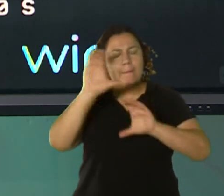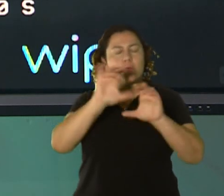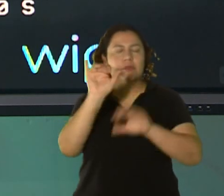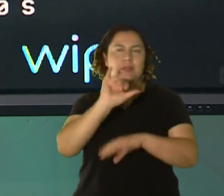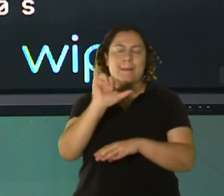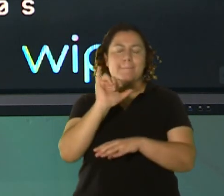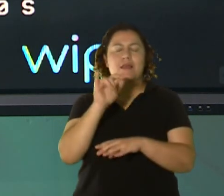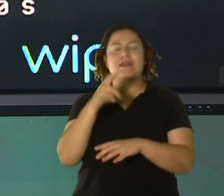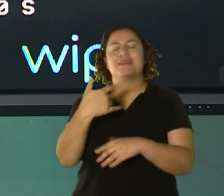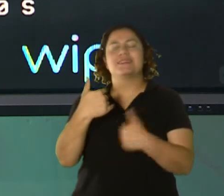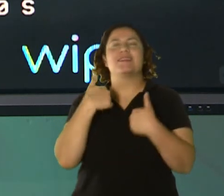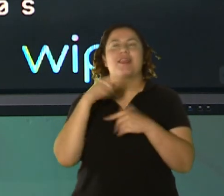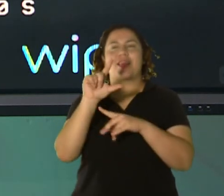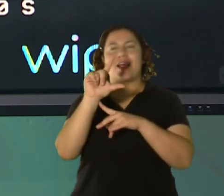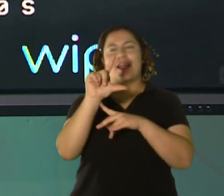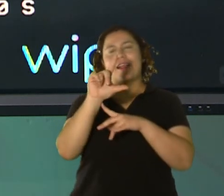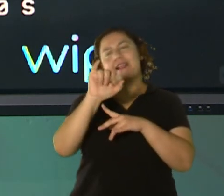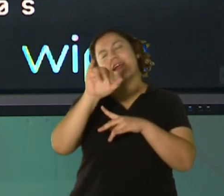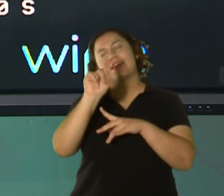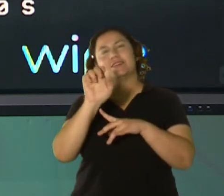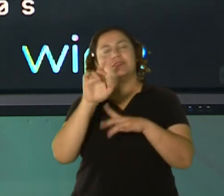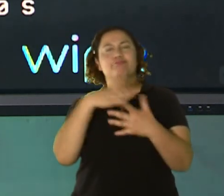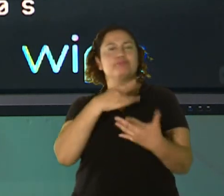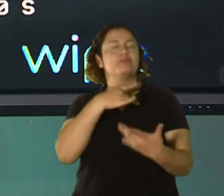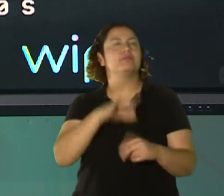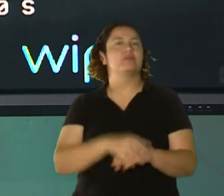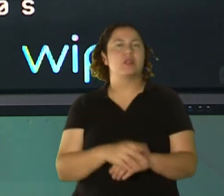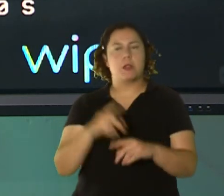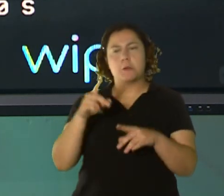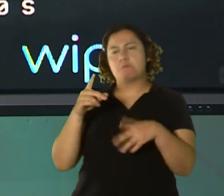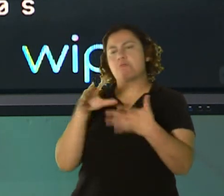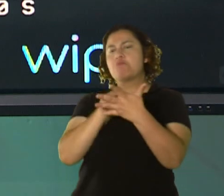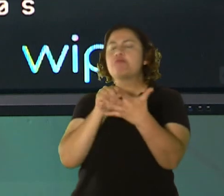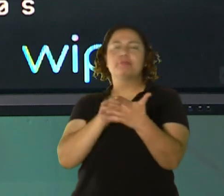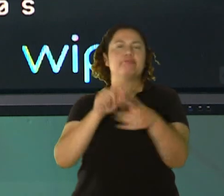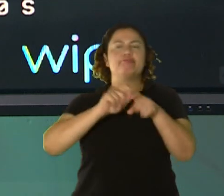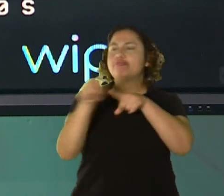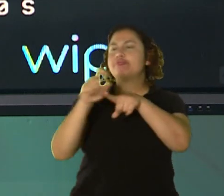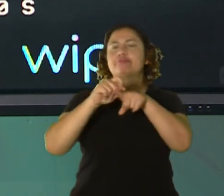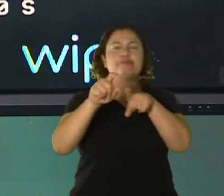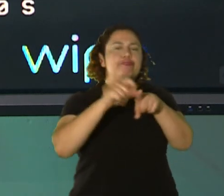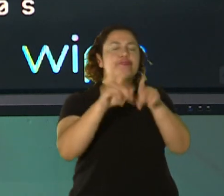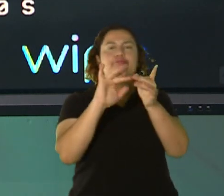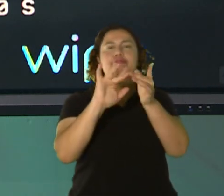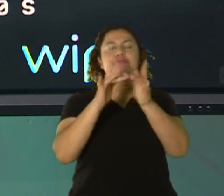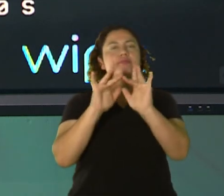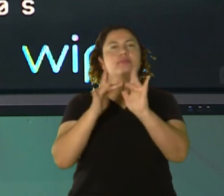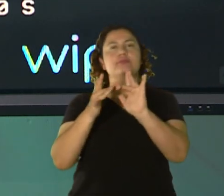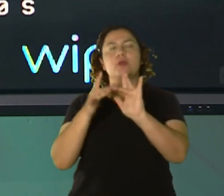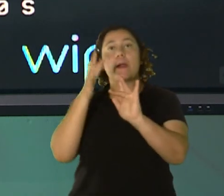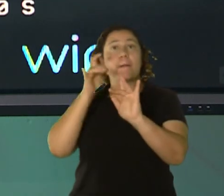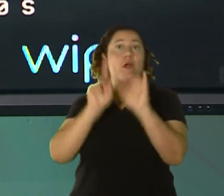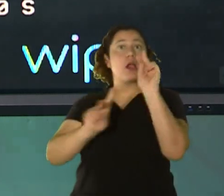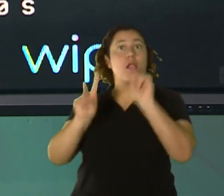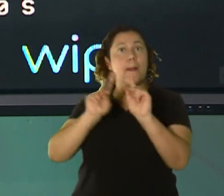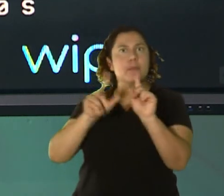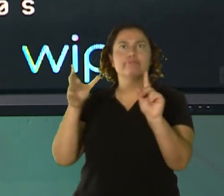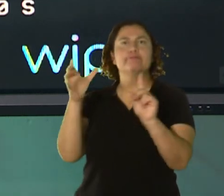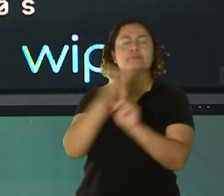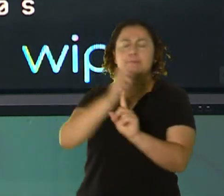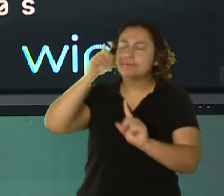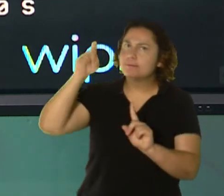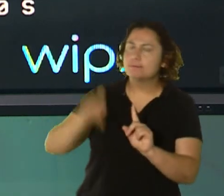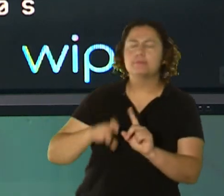le da like y ese link usted lo envía a todas las personas que más usted tenga en las redes sociales. Porque estas personas hay que arrestarlas,